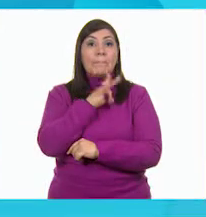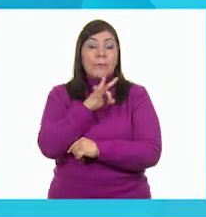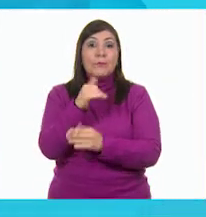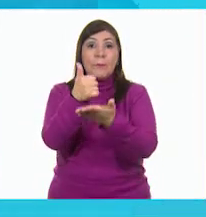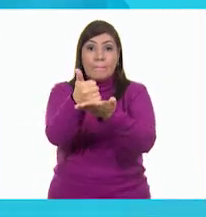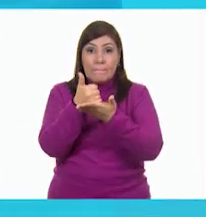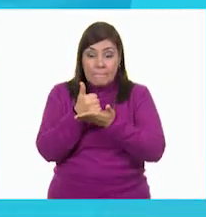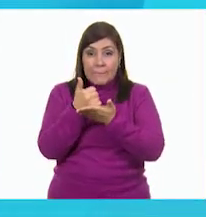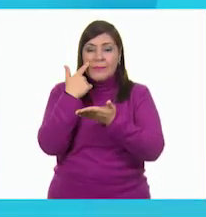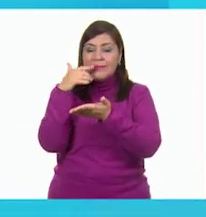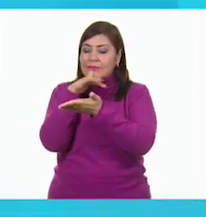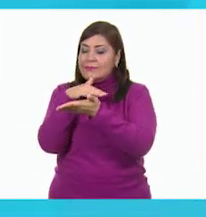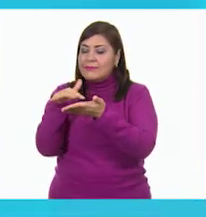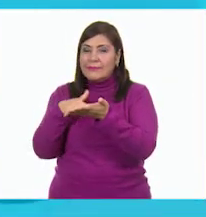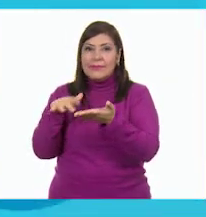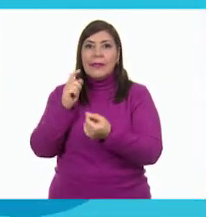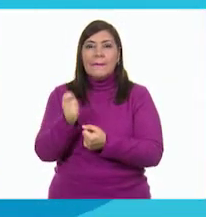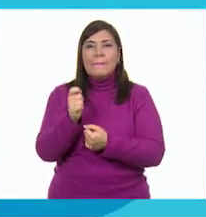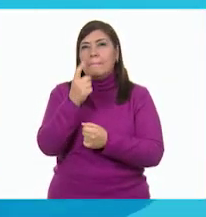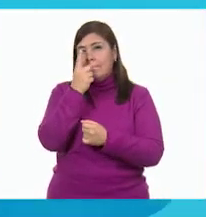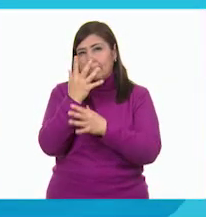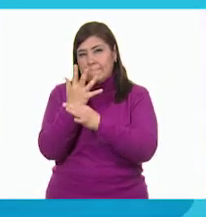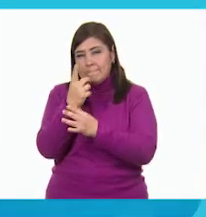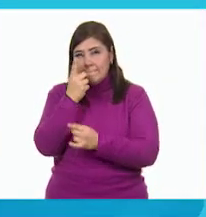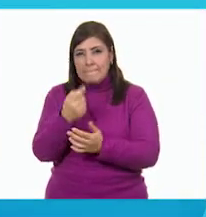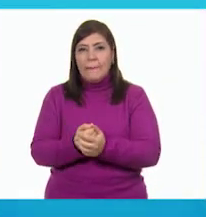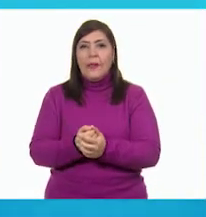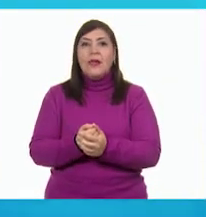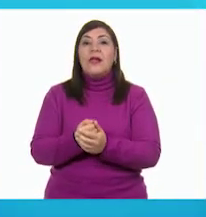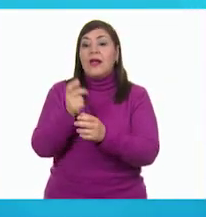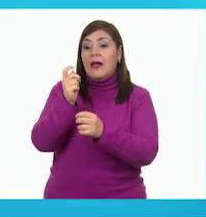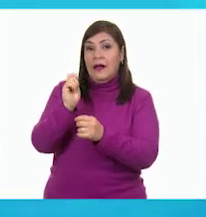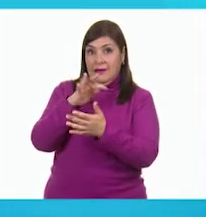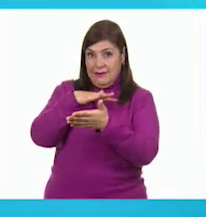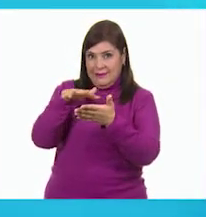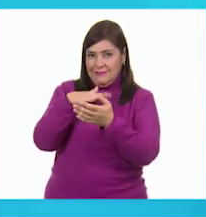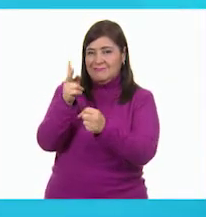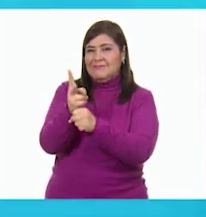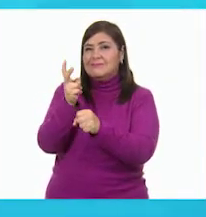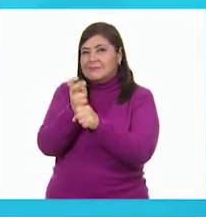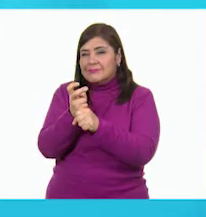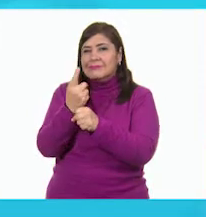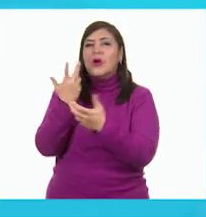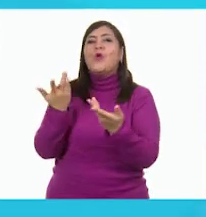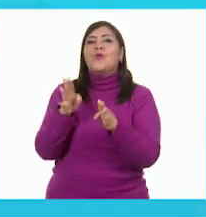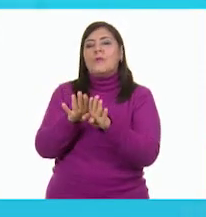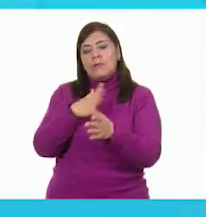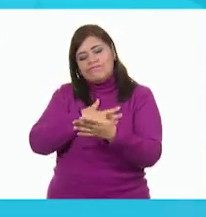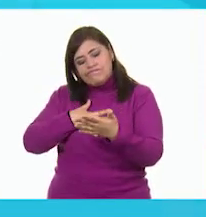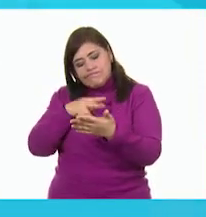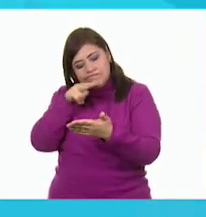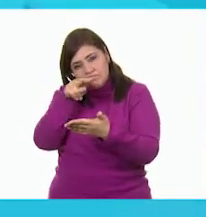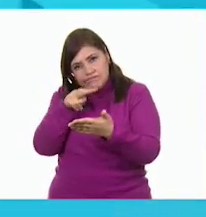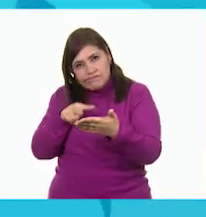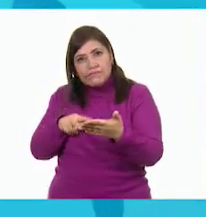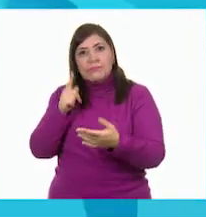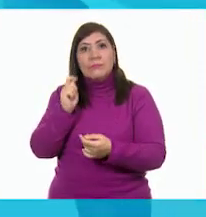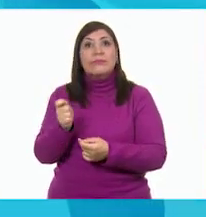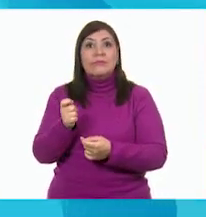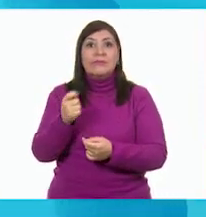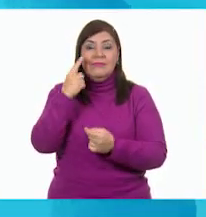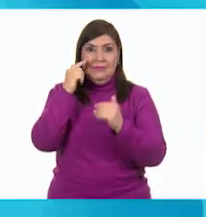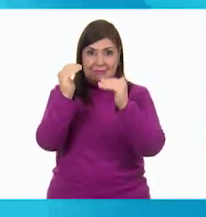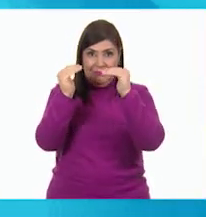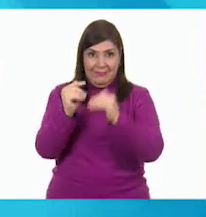favor, el título dice una invitación. A la lectura. Bien. Y nos vamos a la parte de